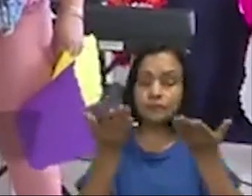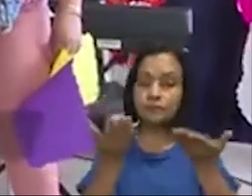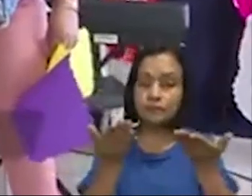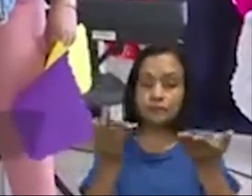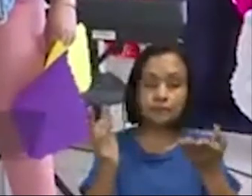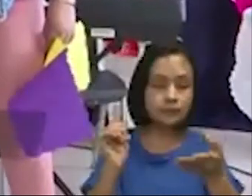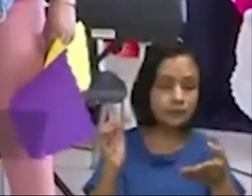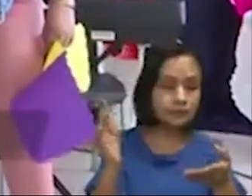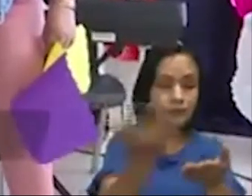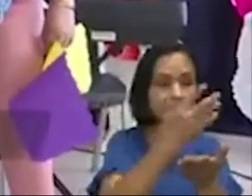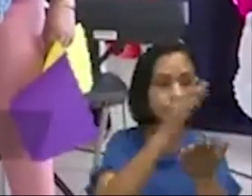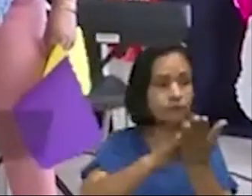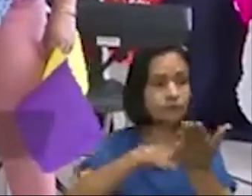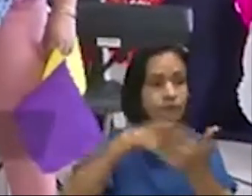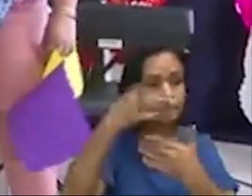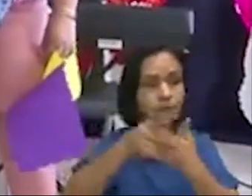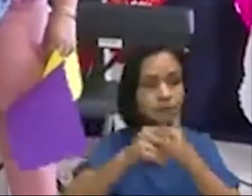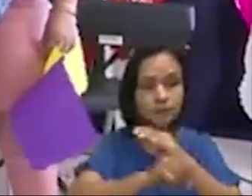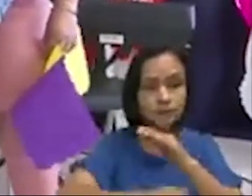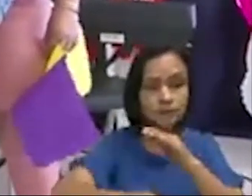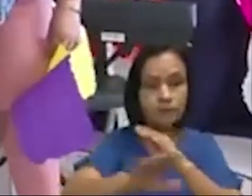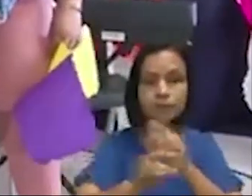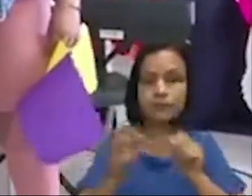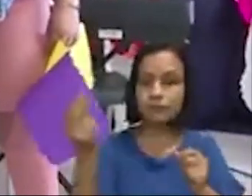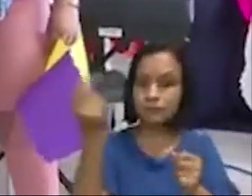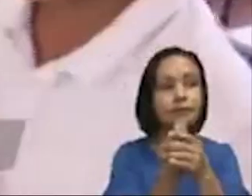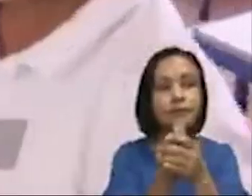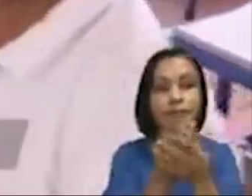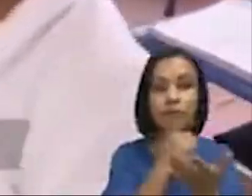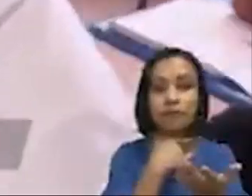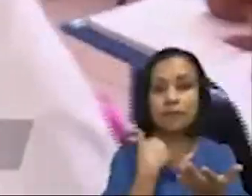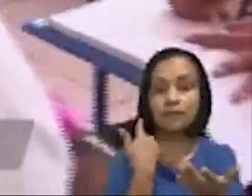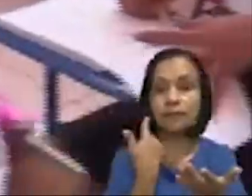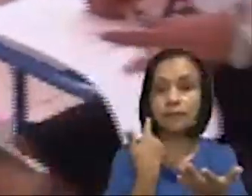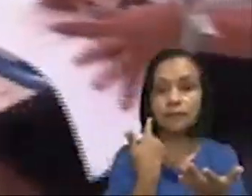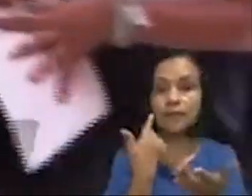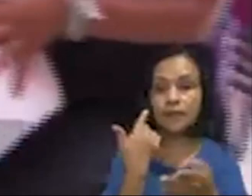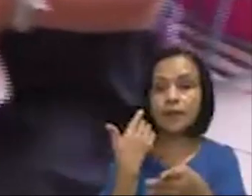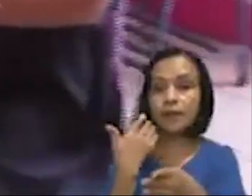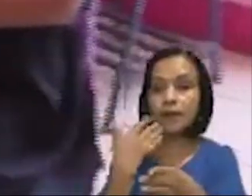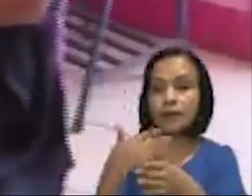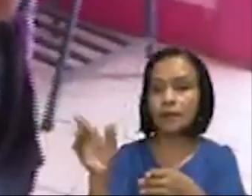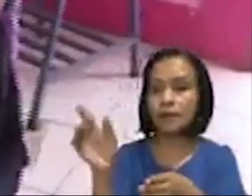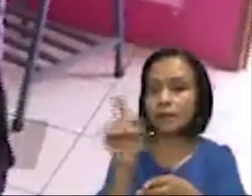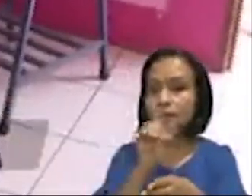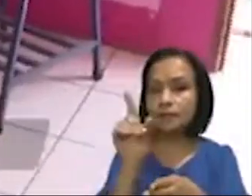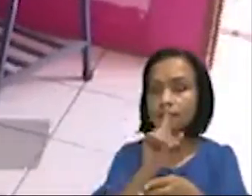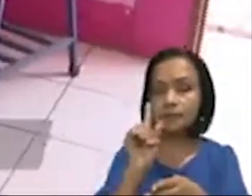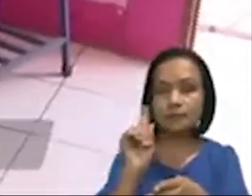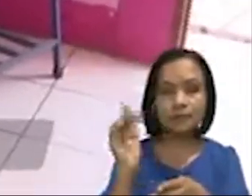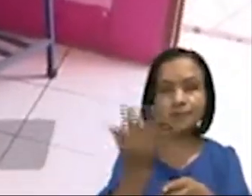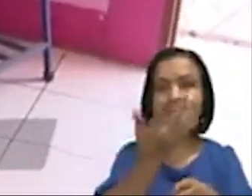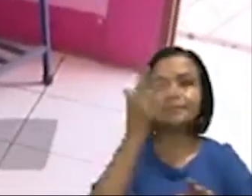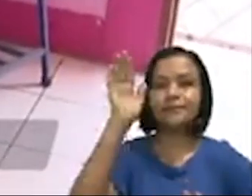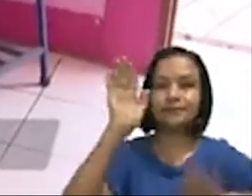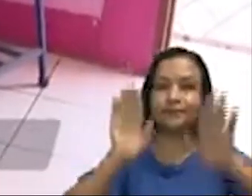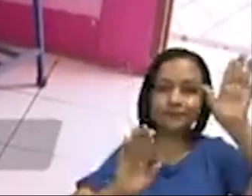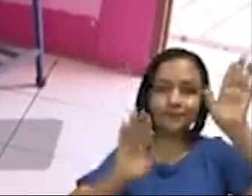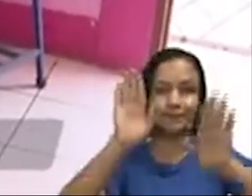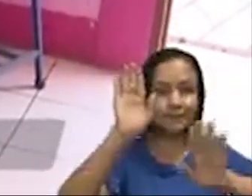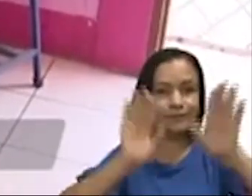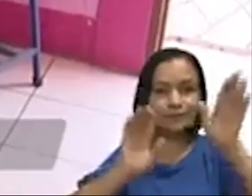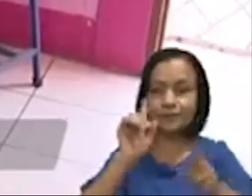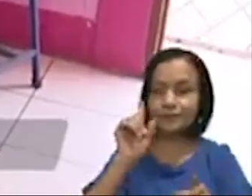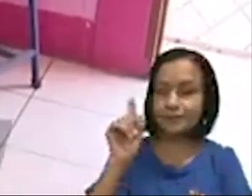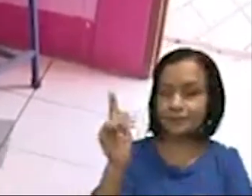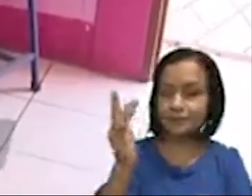En el marco del Día Mundial de la Concienciación sobre el Autismo, el Ministerio de Educación explica cómo realizan la